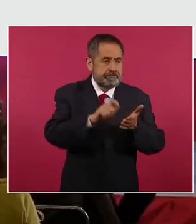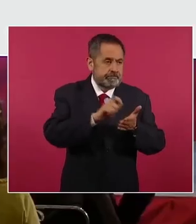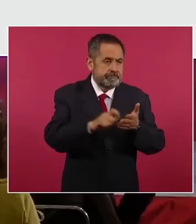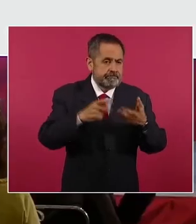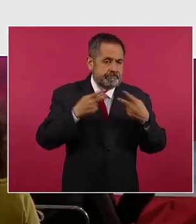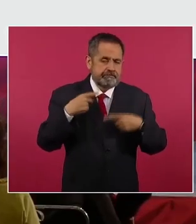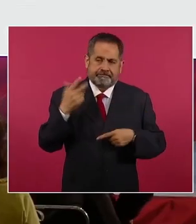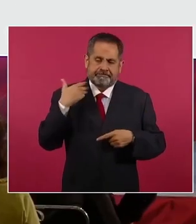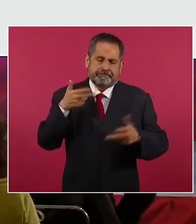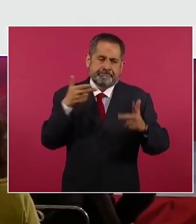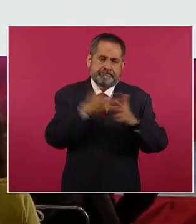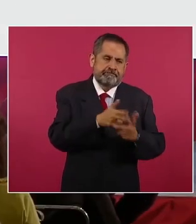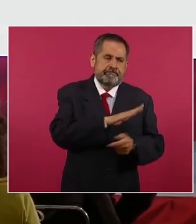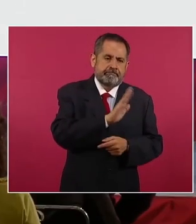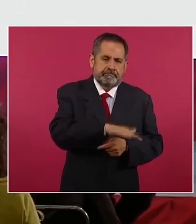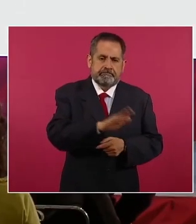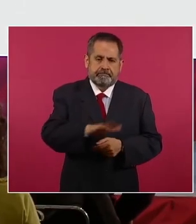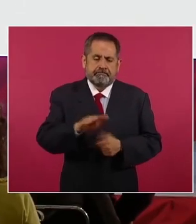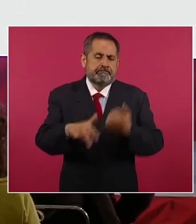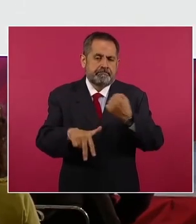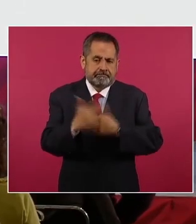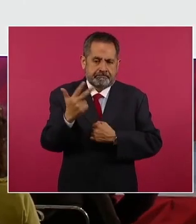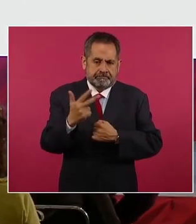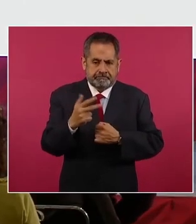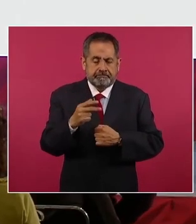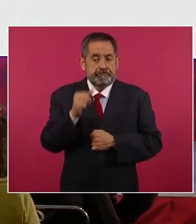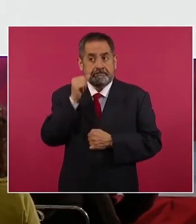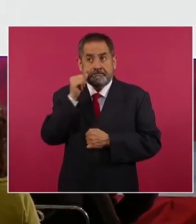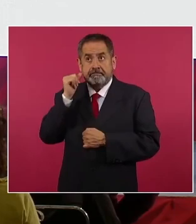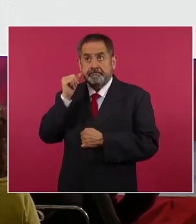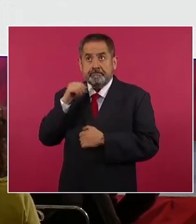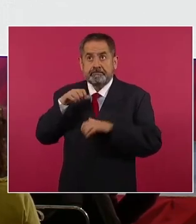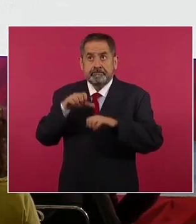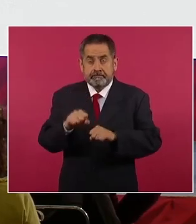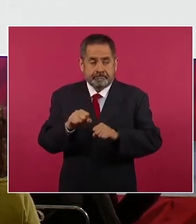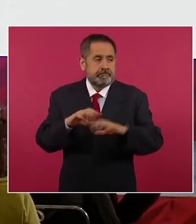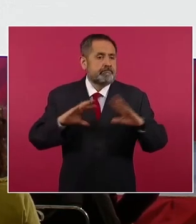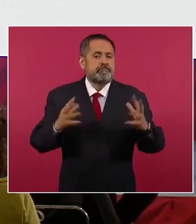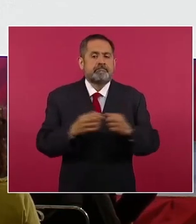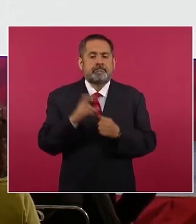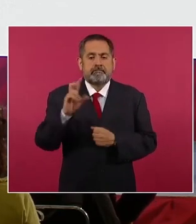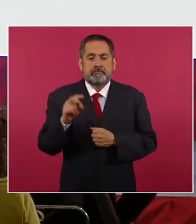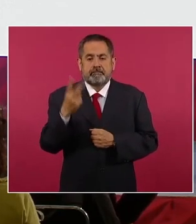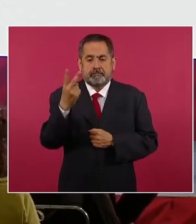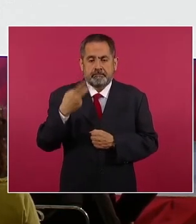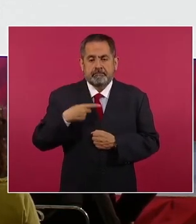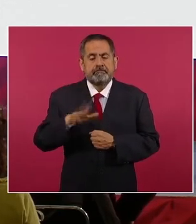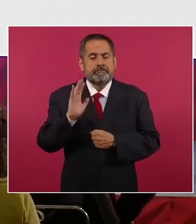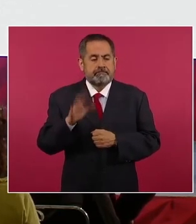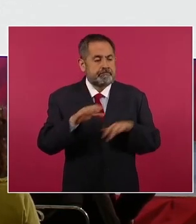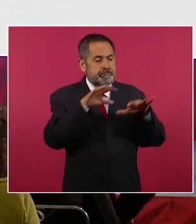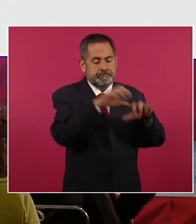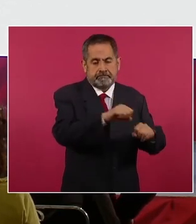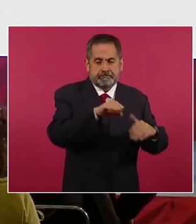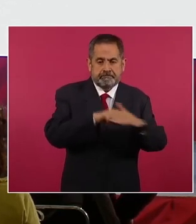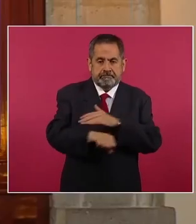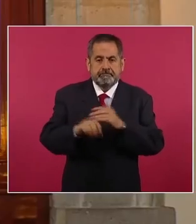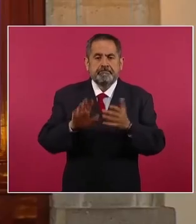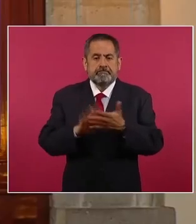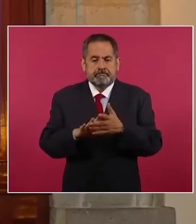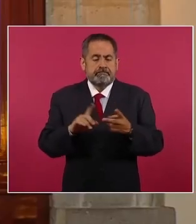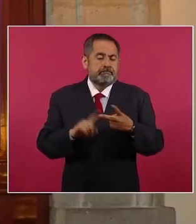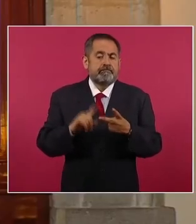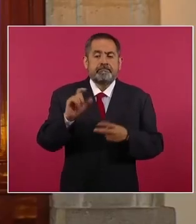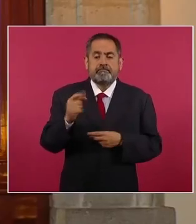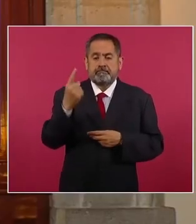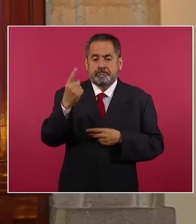que va del presente año. Con las detenciones del día de ayer se acumulan 32 detenidos y o buscados y 21